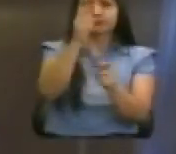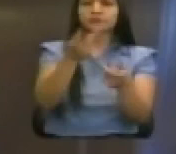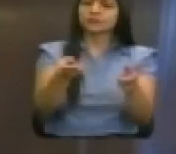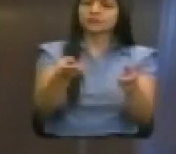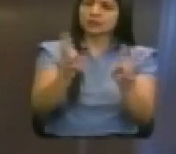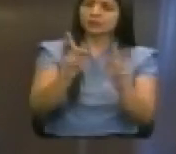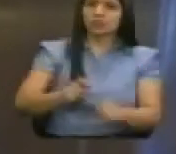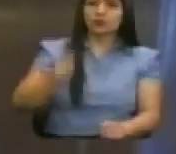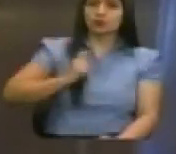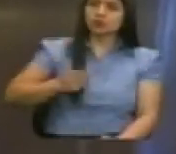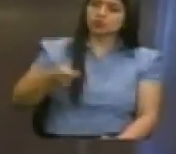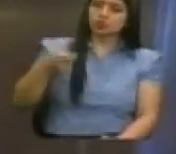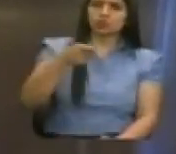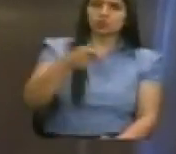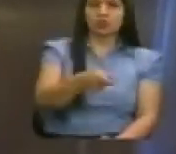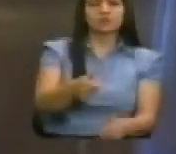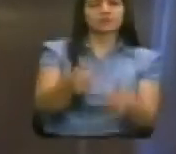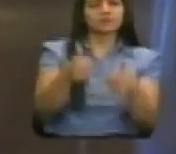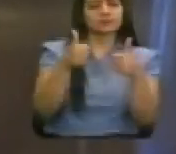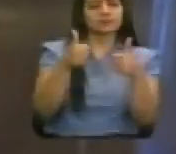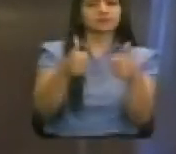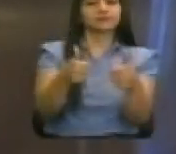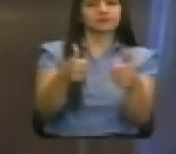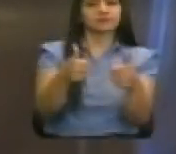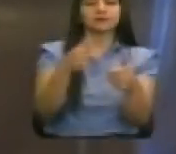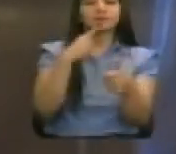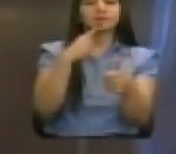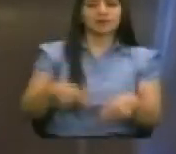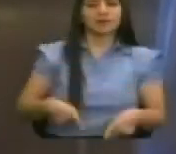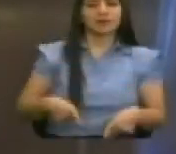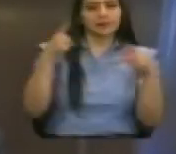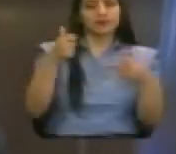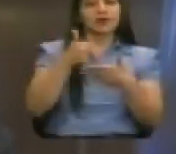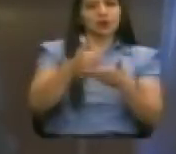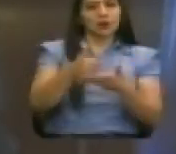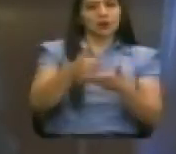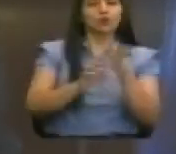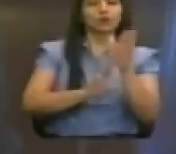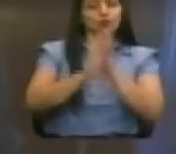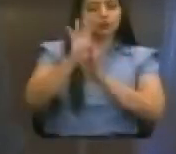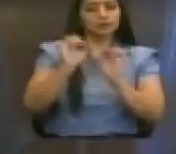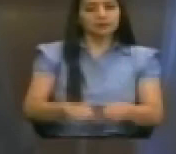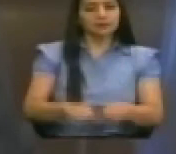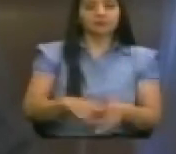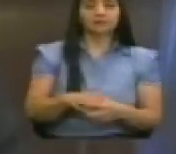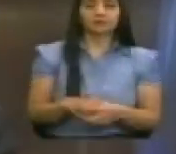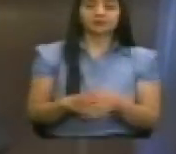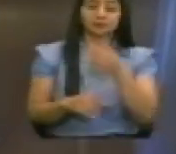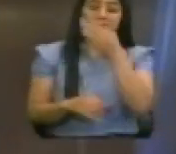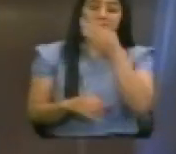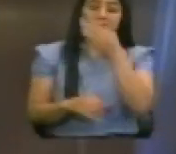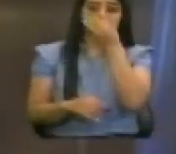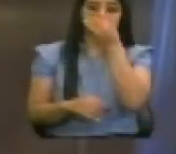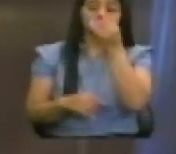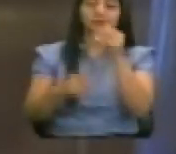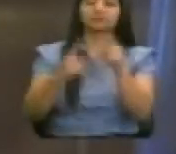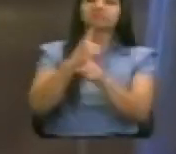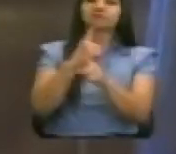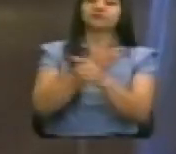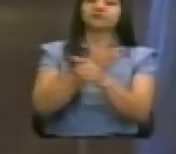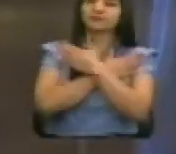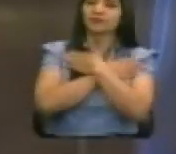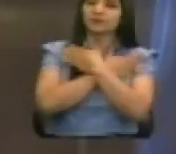remuneración, atribución económica que les permita tener una vida digna. Por ello nuevamente quiero felicitar